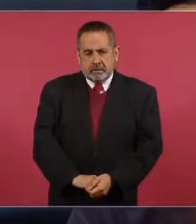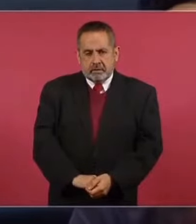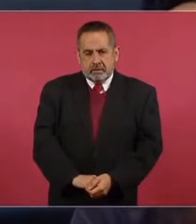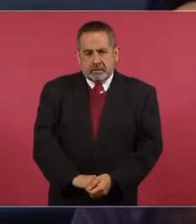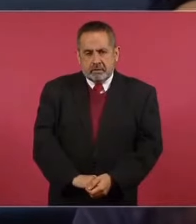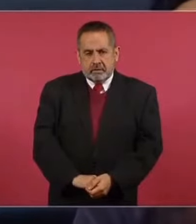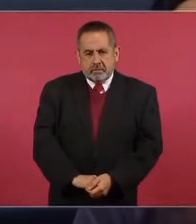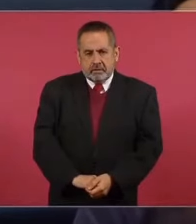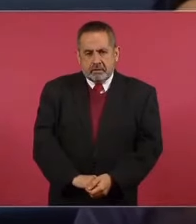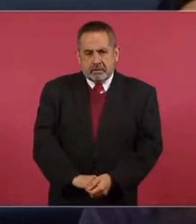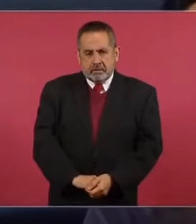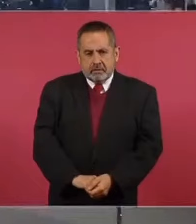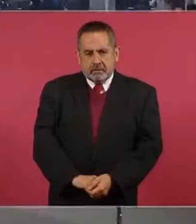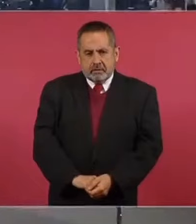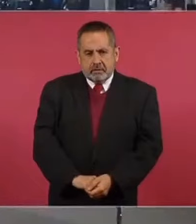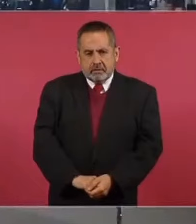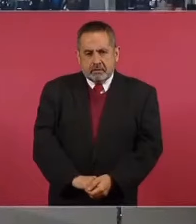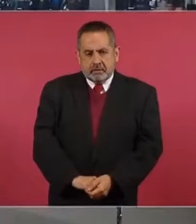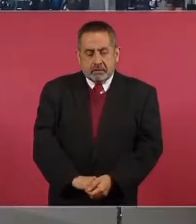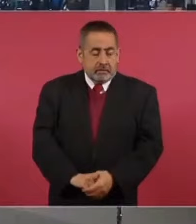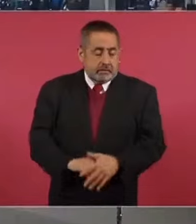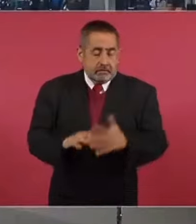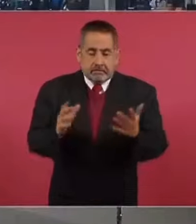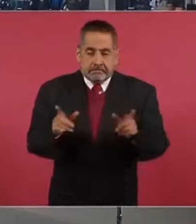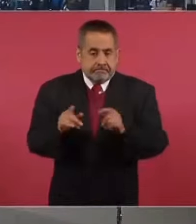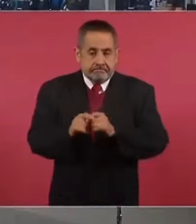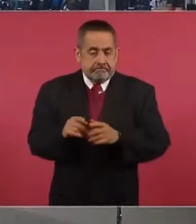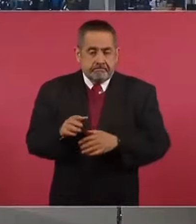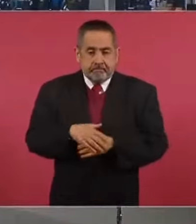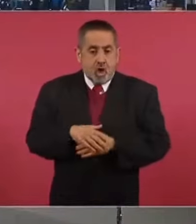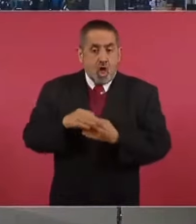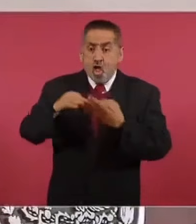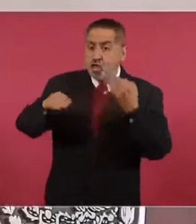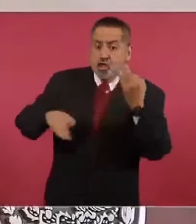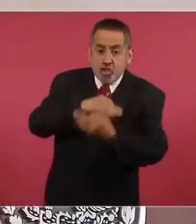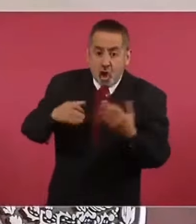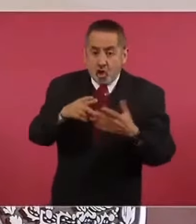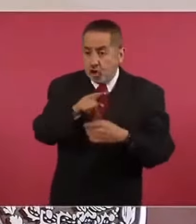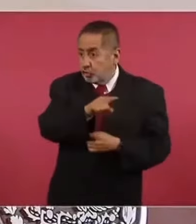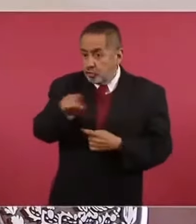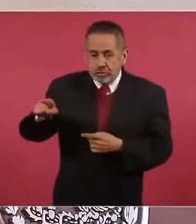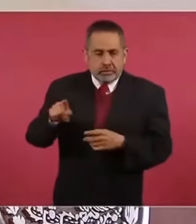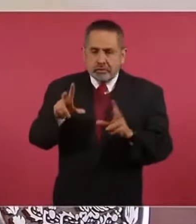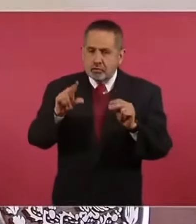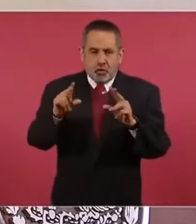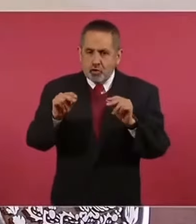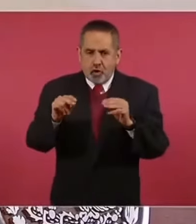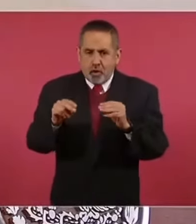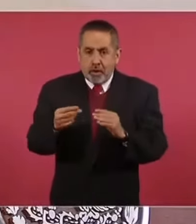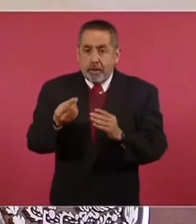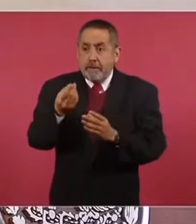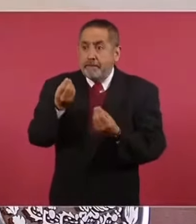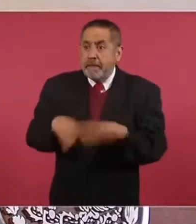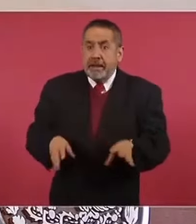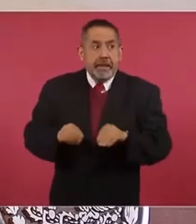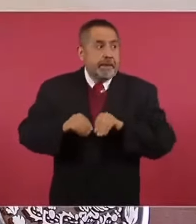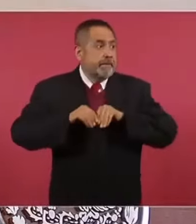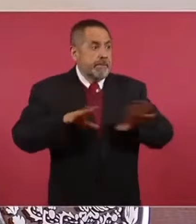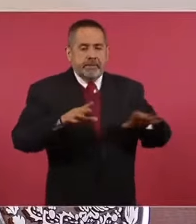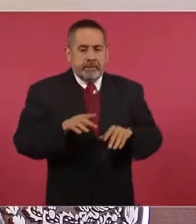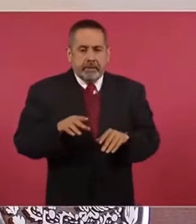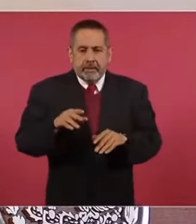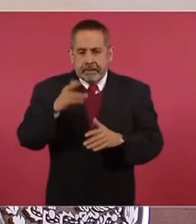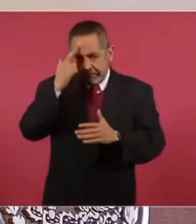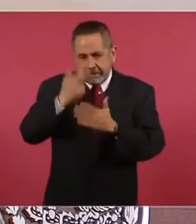en la recta final de este periodo. Bueno, solo podemos señalar que no son todos los periodistas acreditados quienes fueron monedados sus derechos. Es solo una